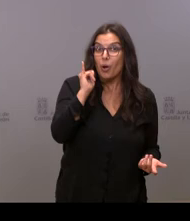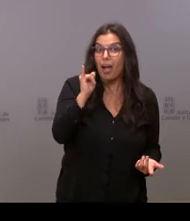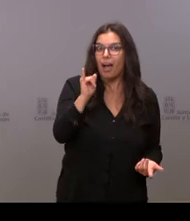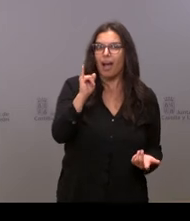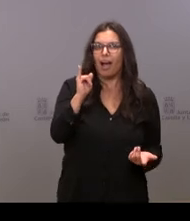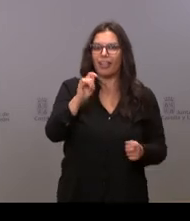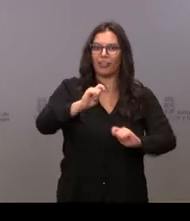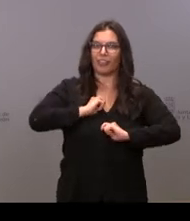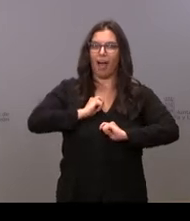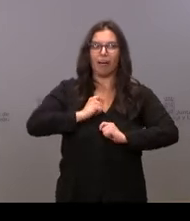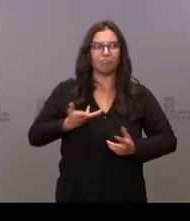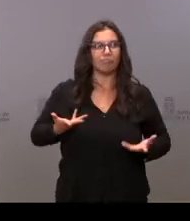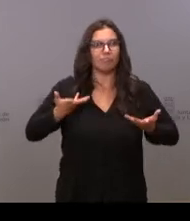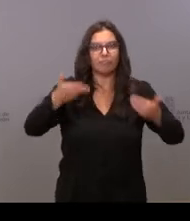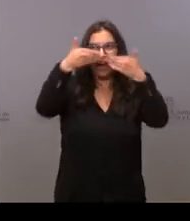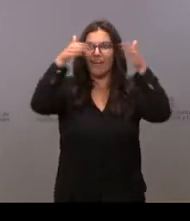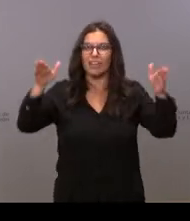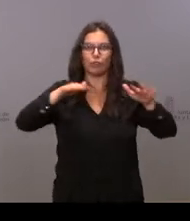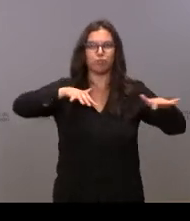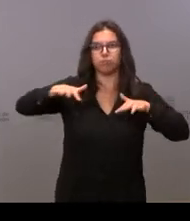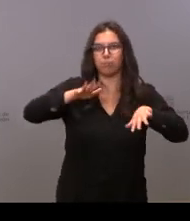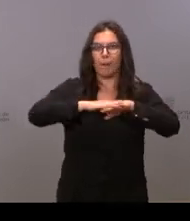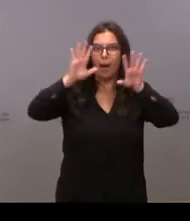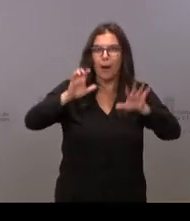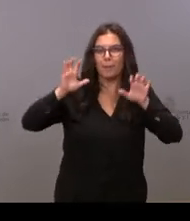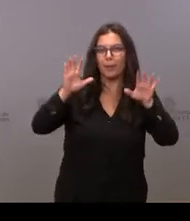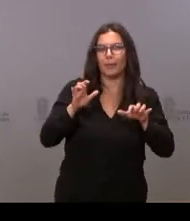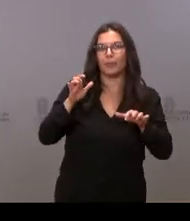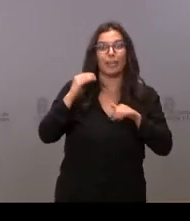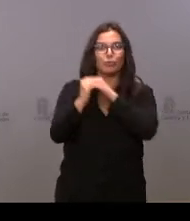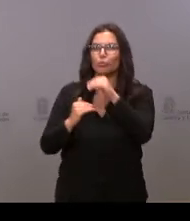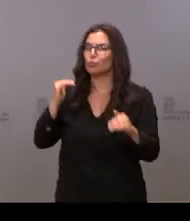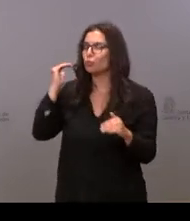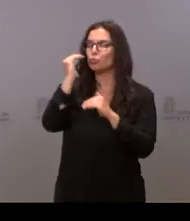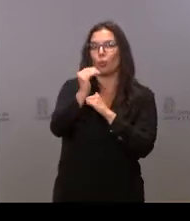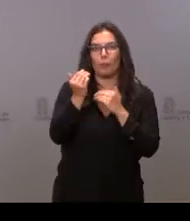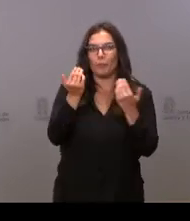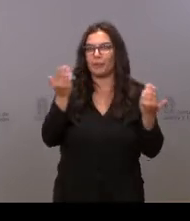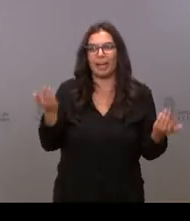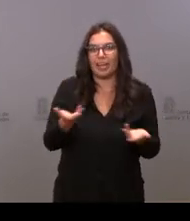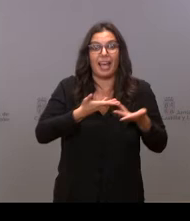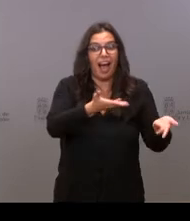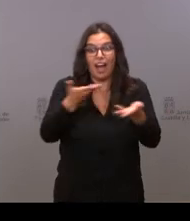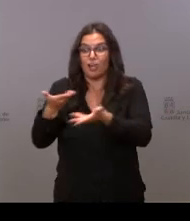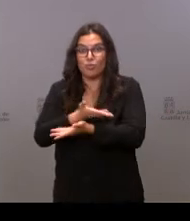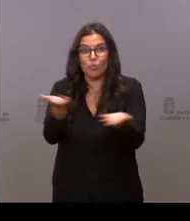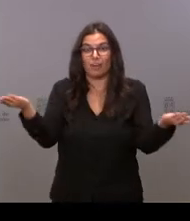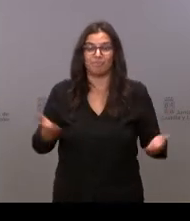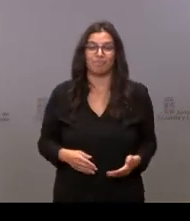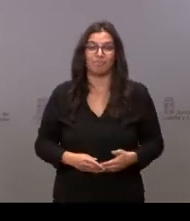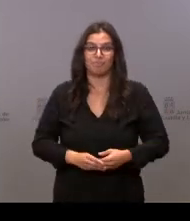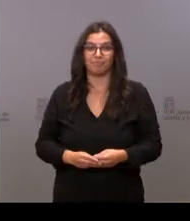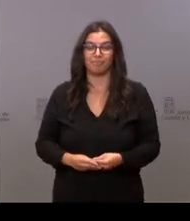dispuesto a aprender cosas, a estar activo y a superarte y ayudar a la gente que tienes alrededor.